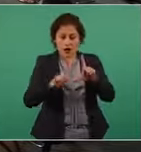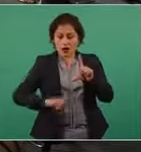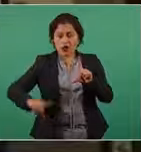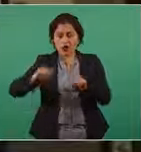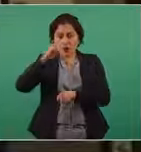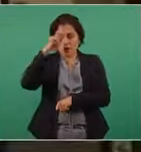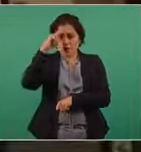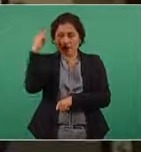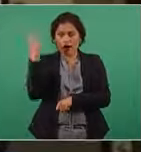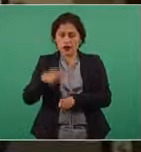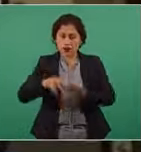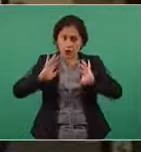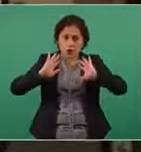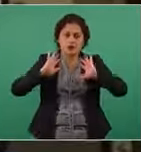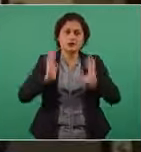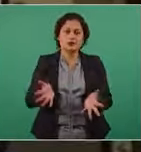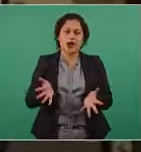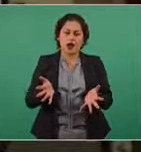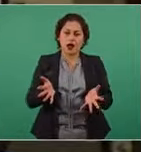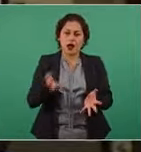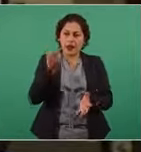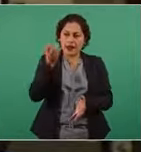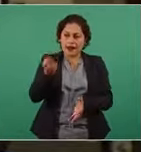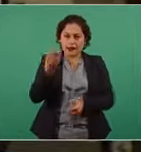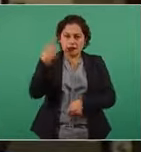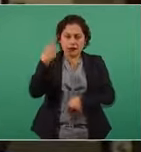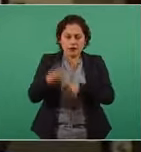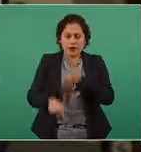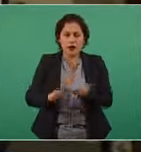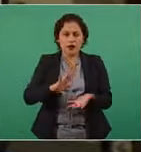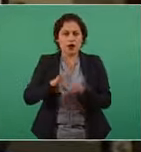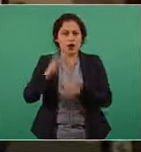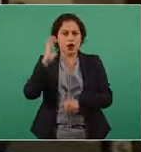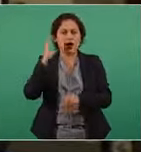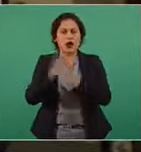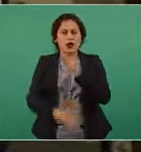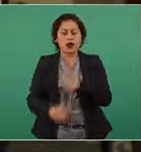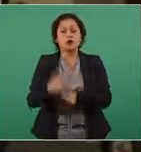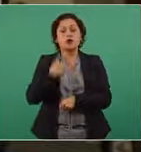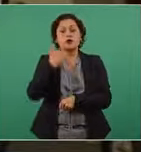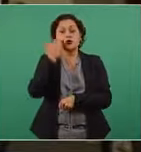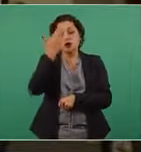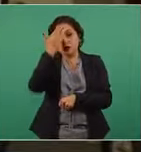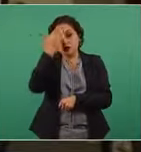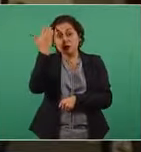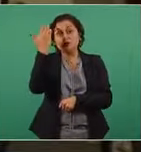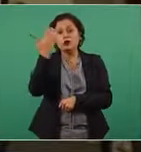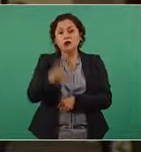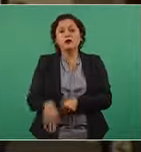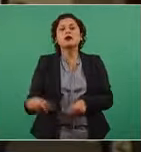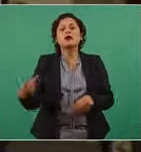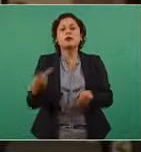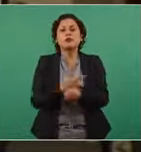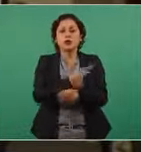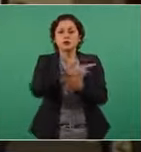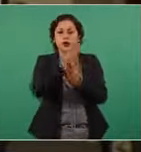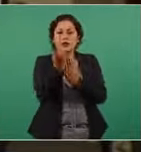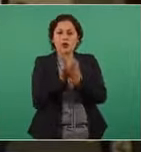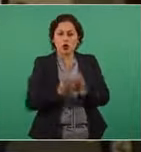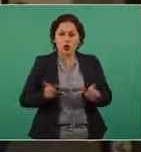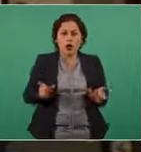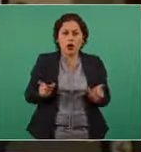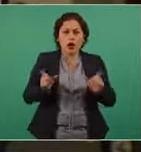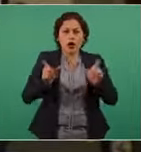y también saber qué reestructuración se va a dar al mecanismo de protección están